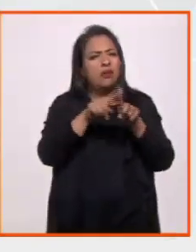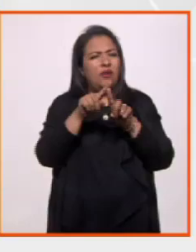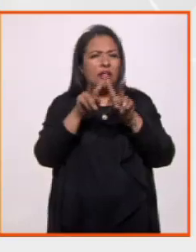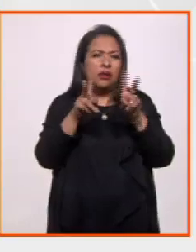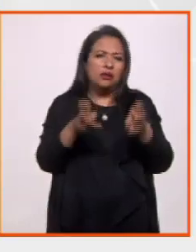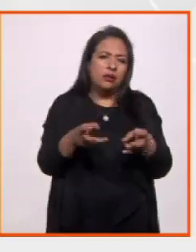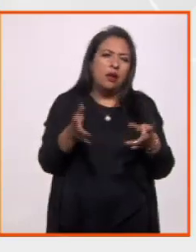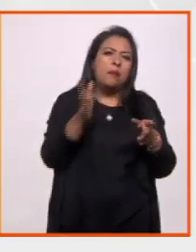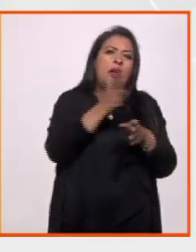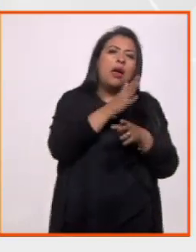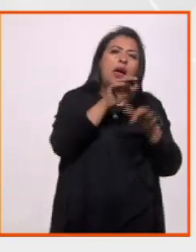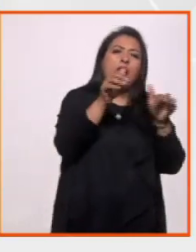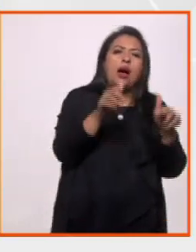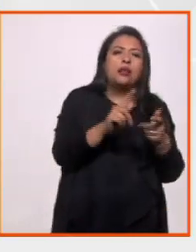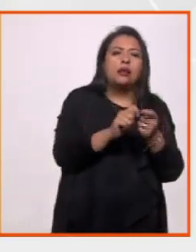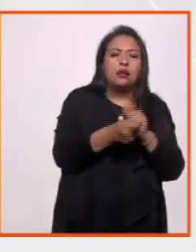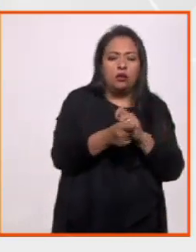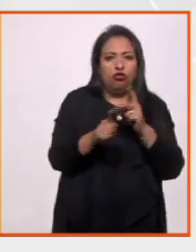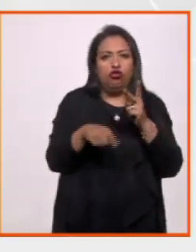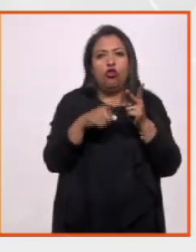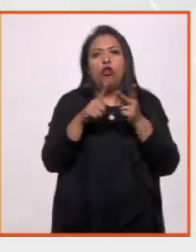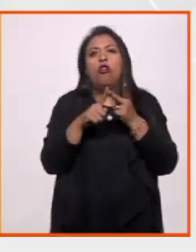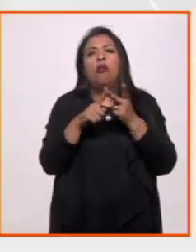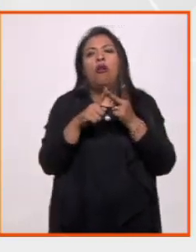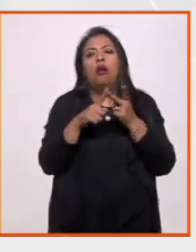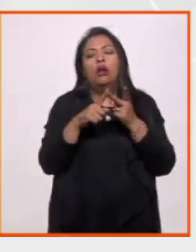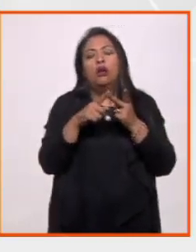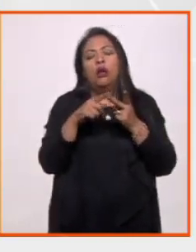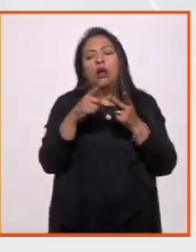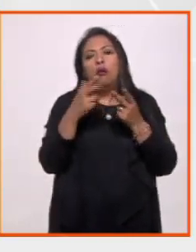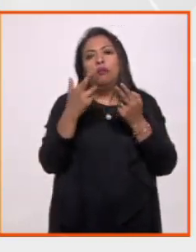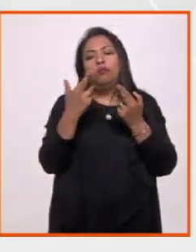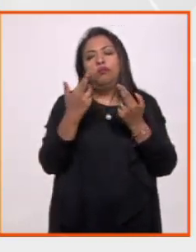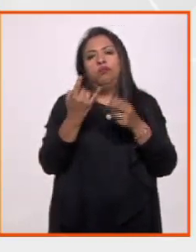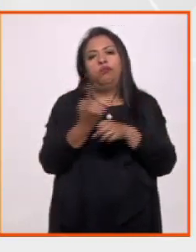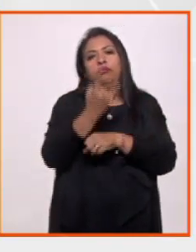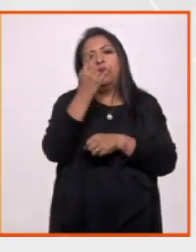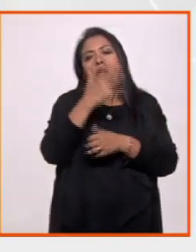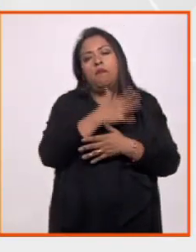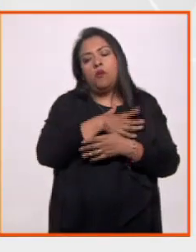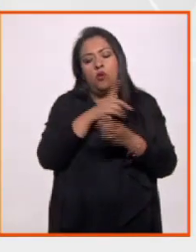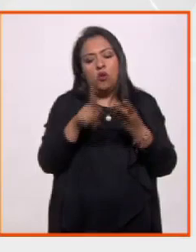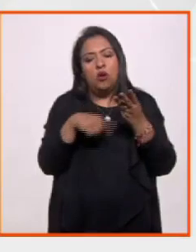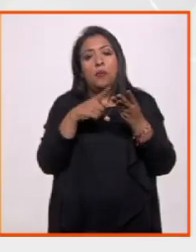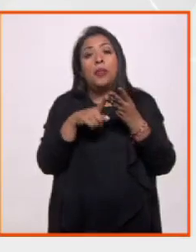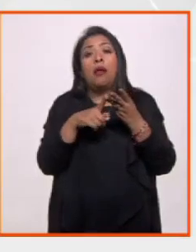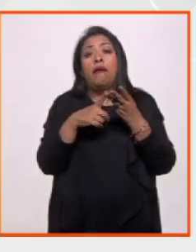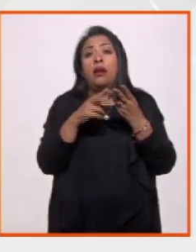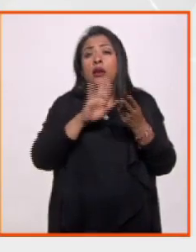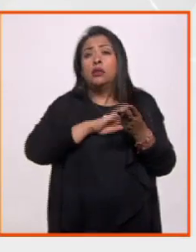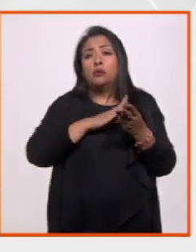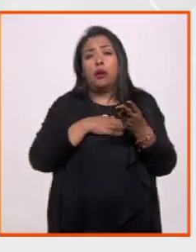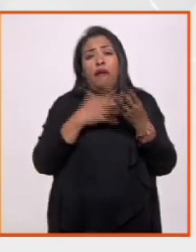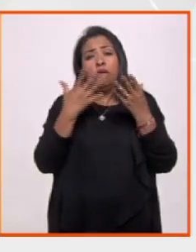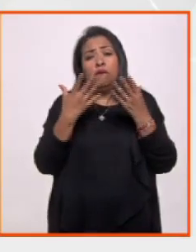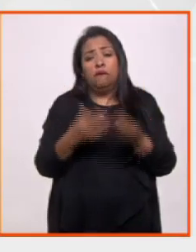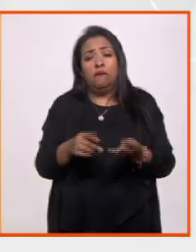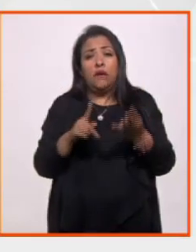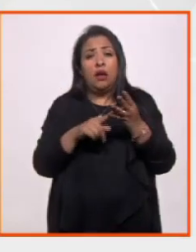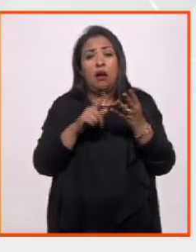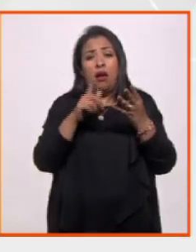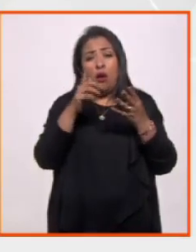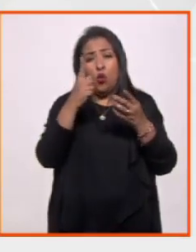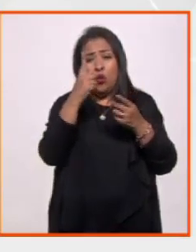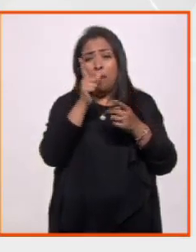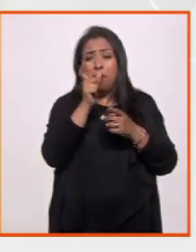que van desde el arte de la traducción, los desengaños amorosos, la riqueza del español y los diferentes significados que puede